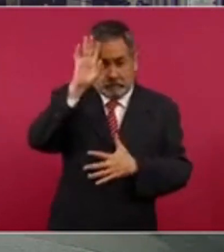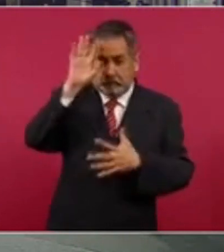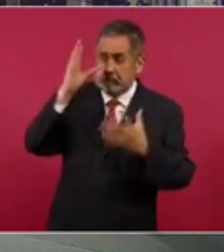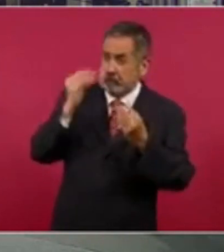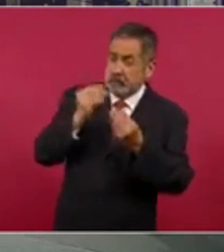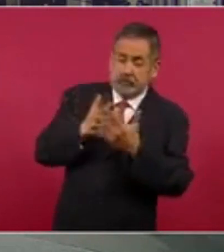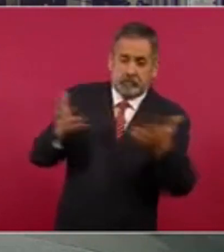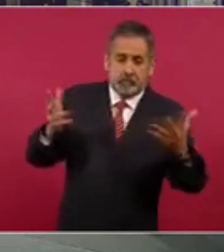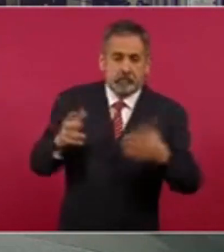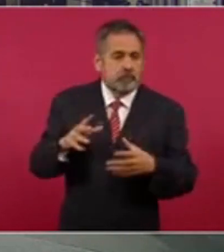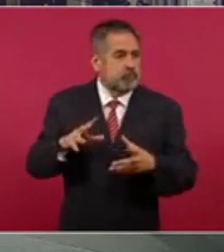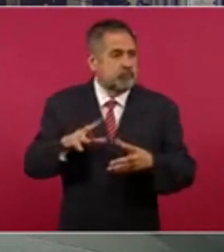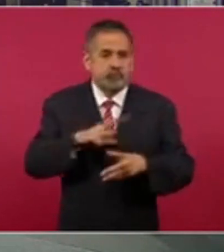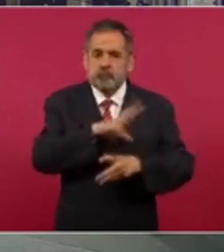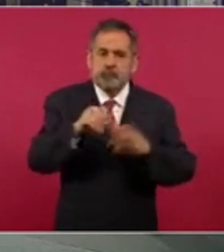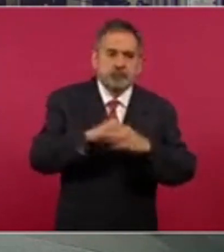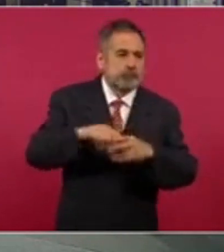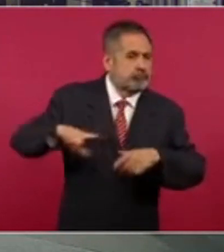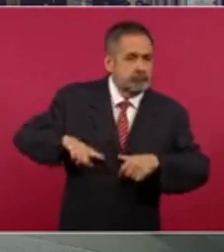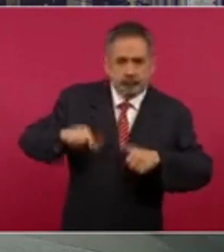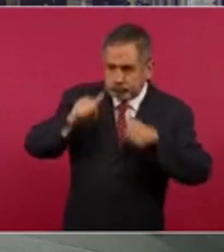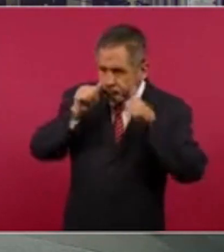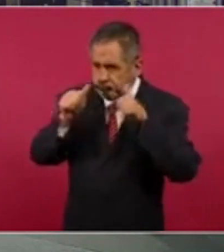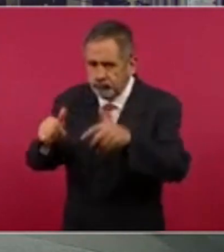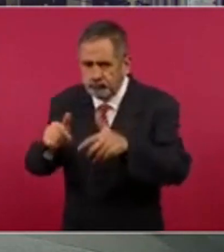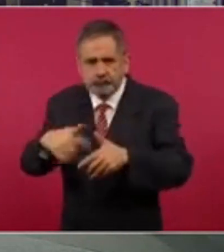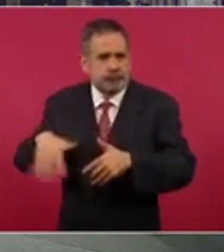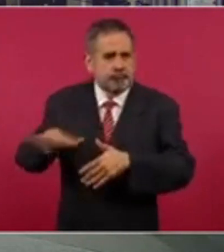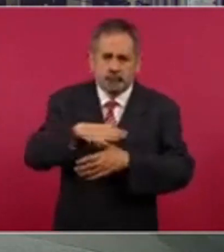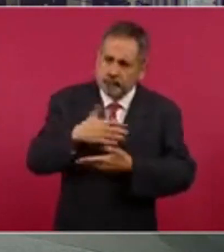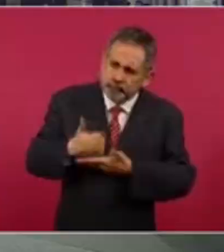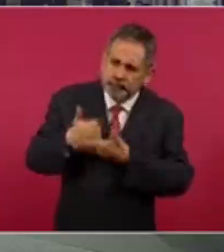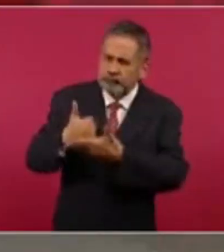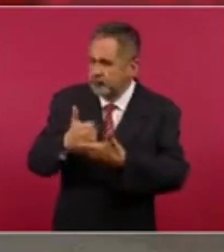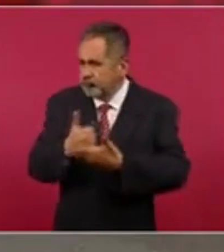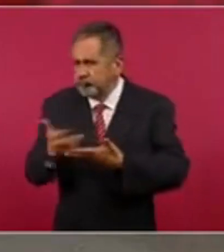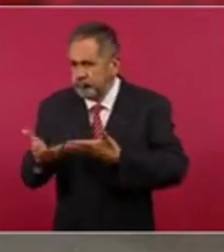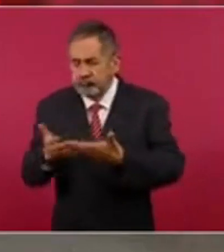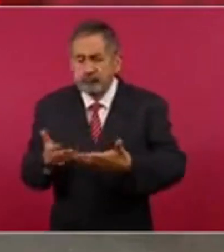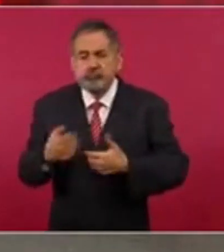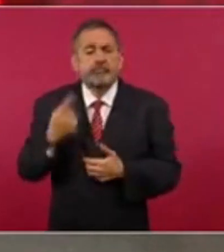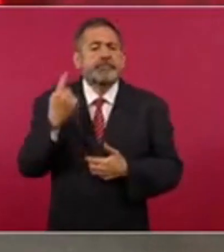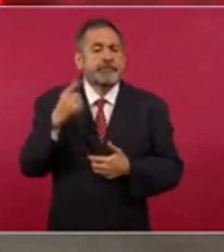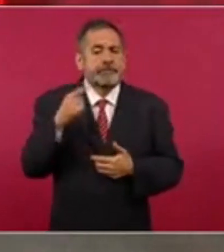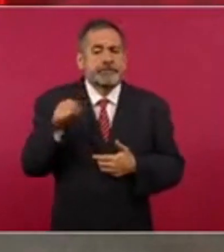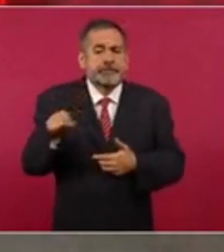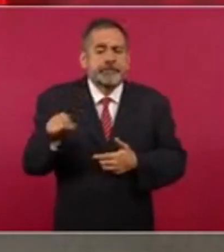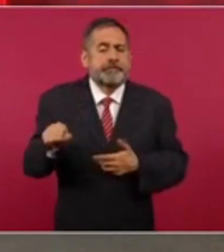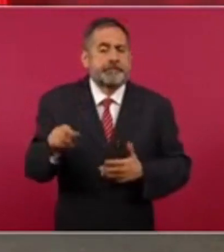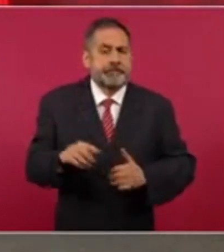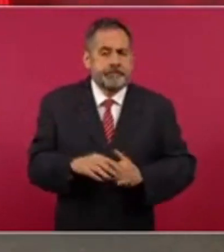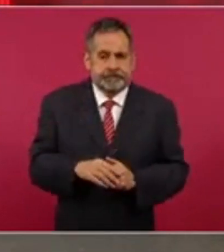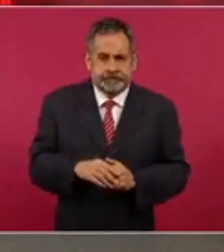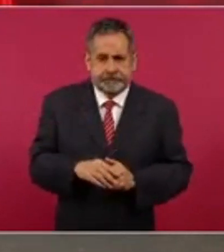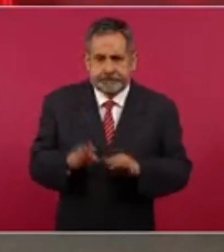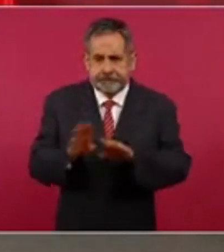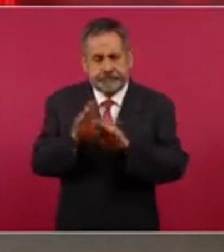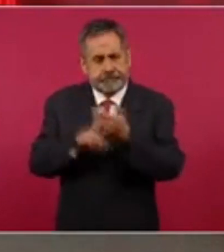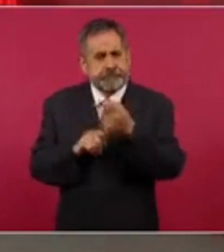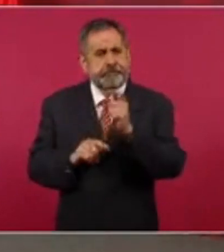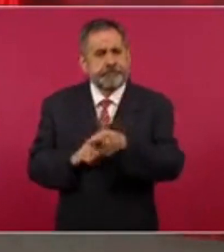está todo el gobierno y todos ayudando para que no